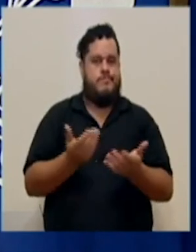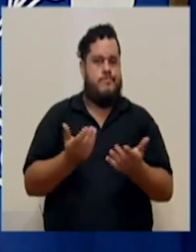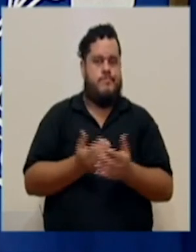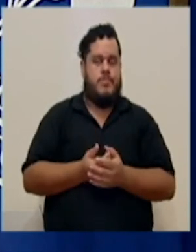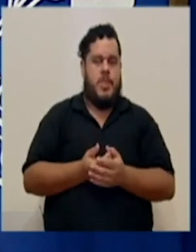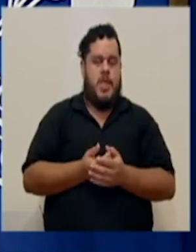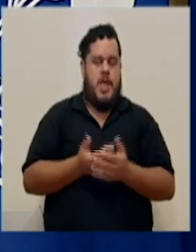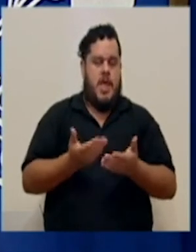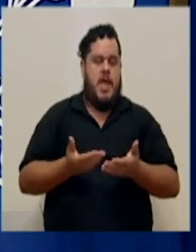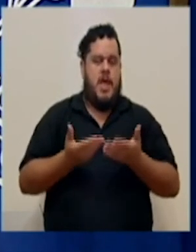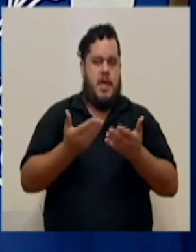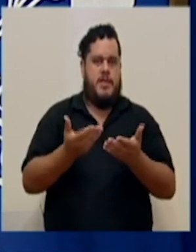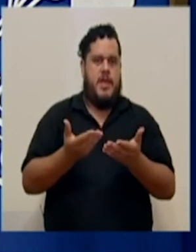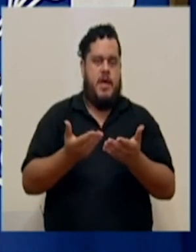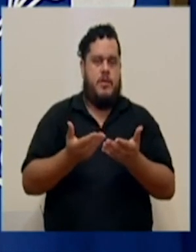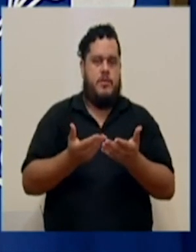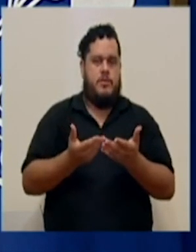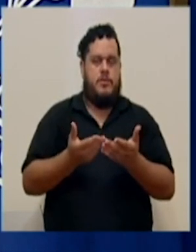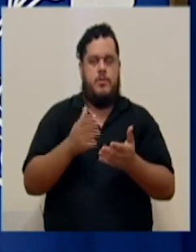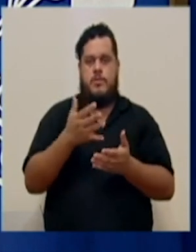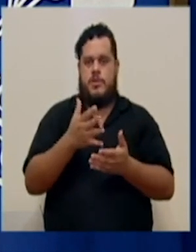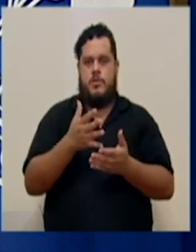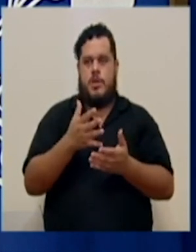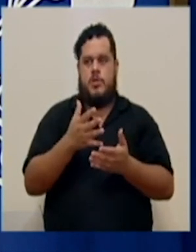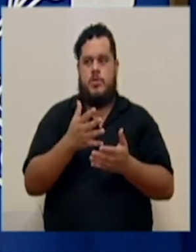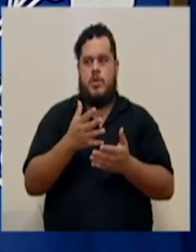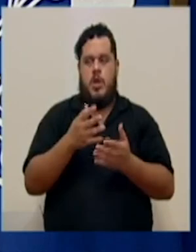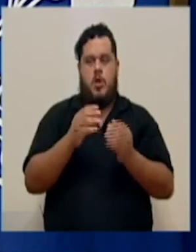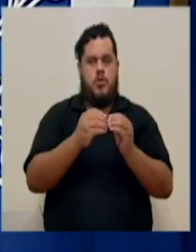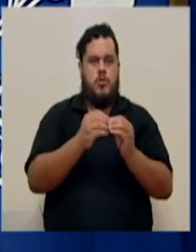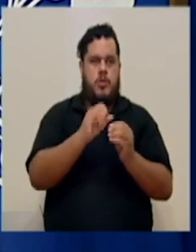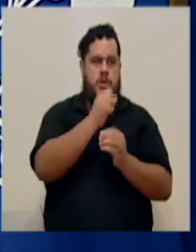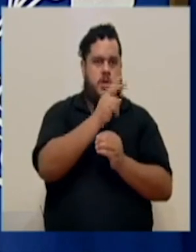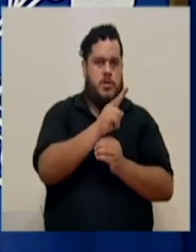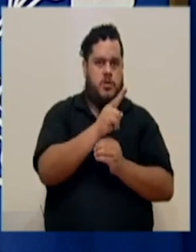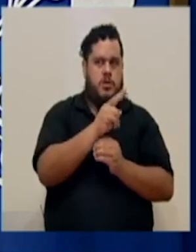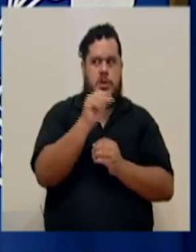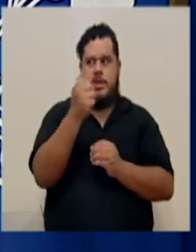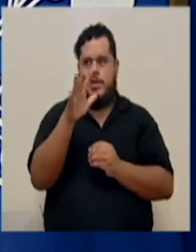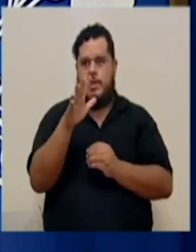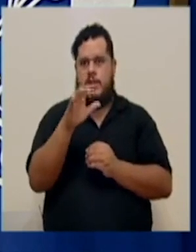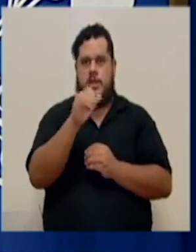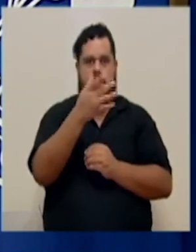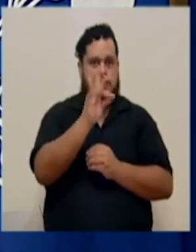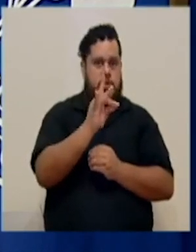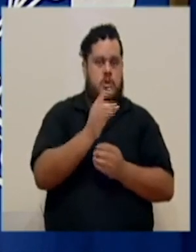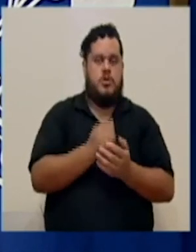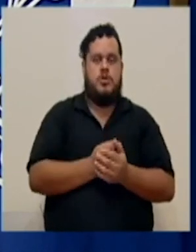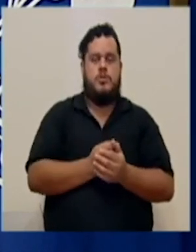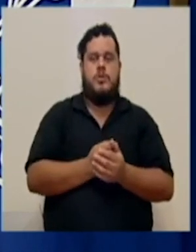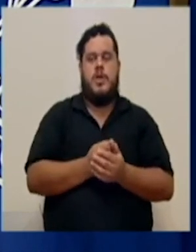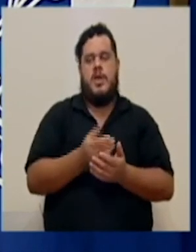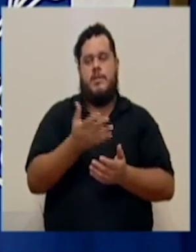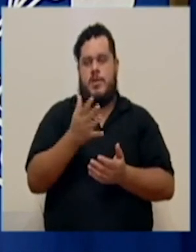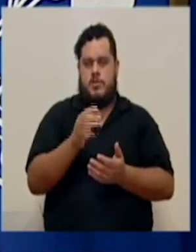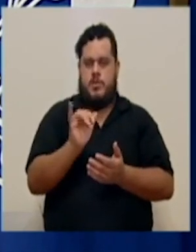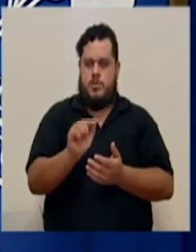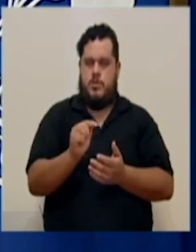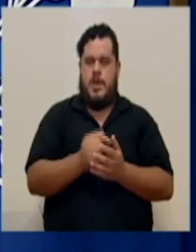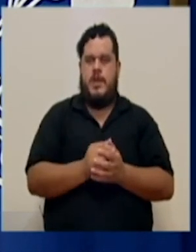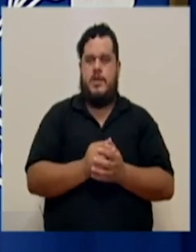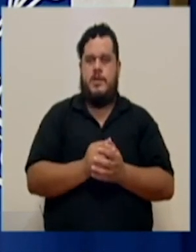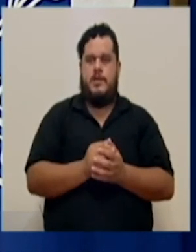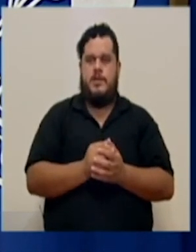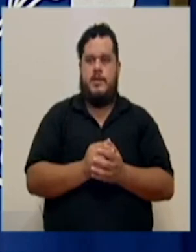Han dado más o menos en un rango entre 12, 15, 18, por ahí ha